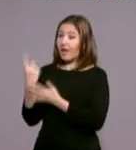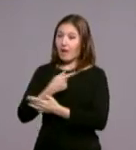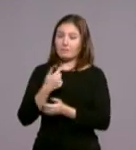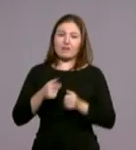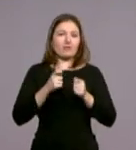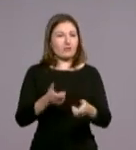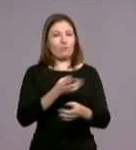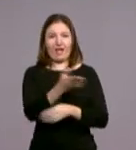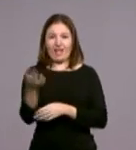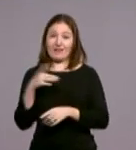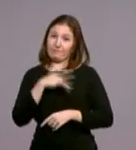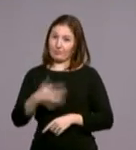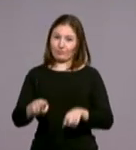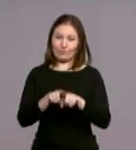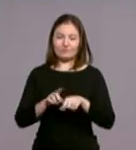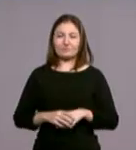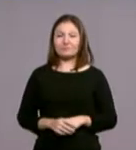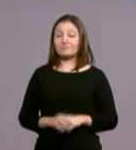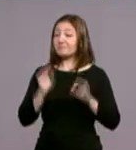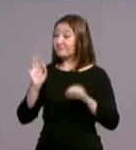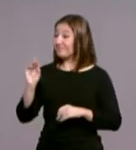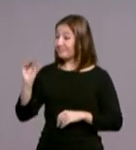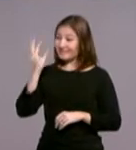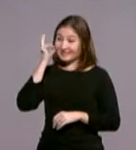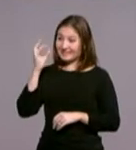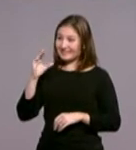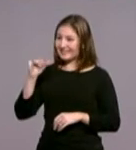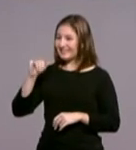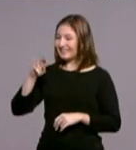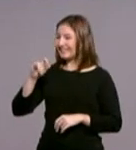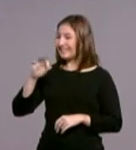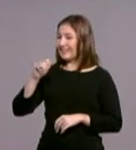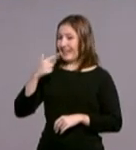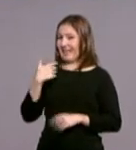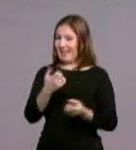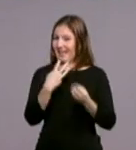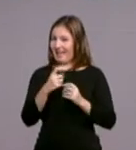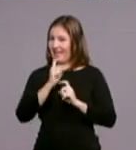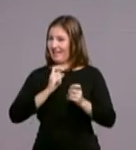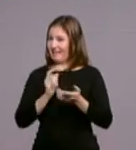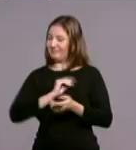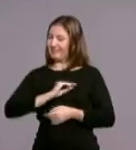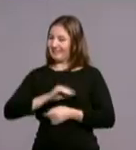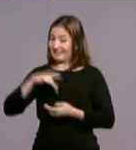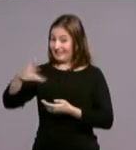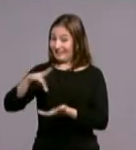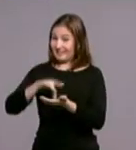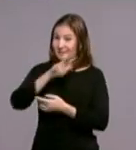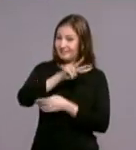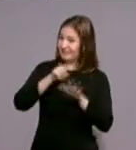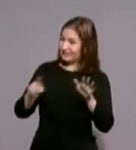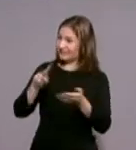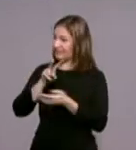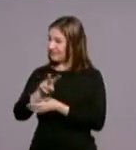Cristo nos perdona. Oristía, aunque Fernando ya nos ha avanzado algunas cosas que van a pasar el próximo fin de semana, días 26 y 27 de